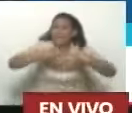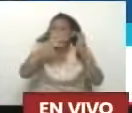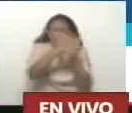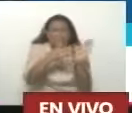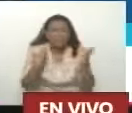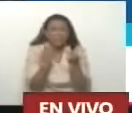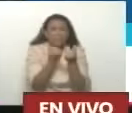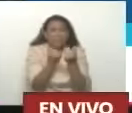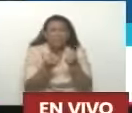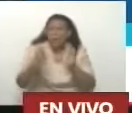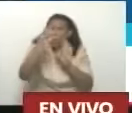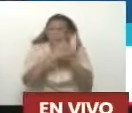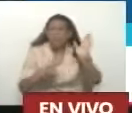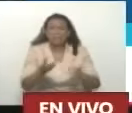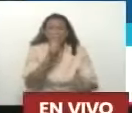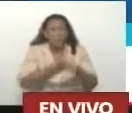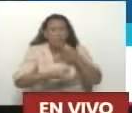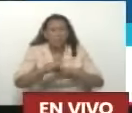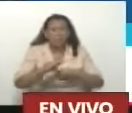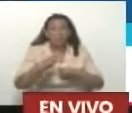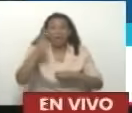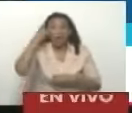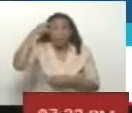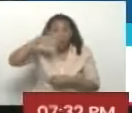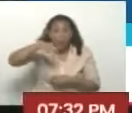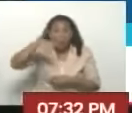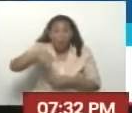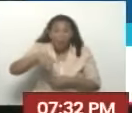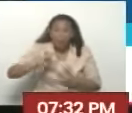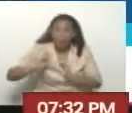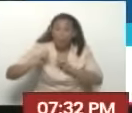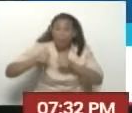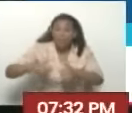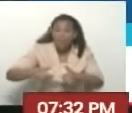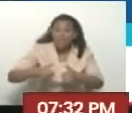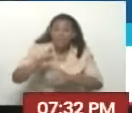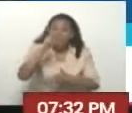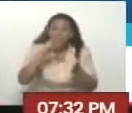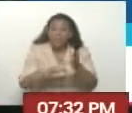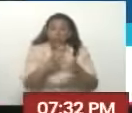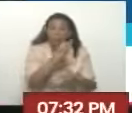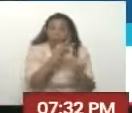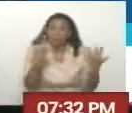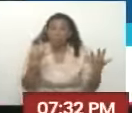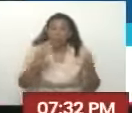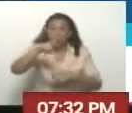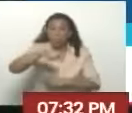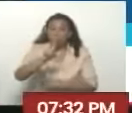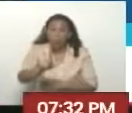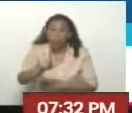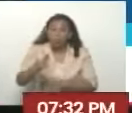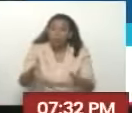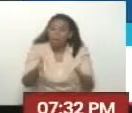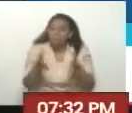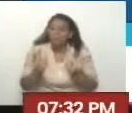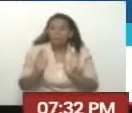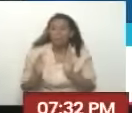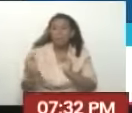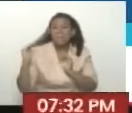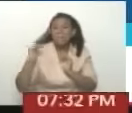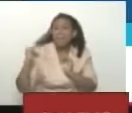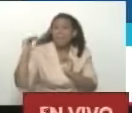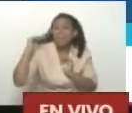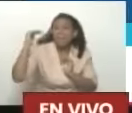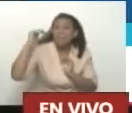Y hoy El punto de partida De aquí al 28 de julio Estamos ganando Estamos